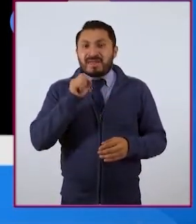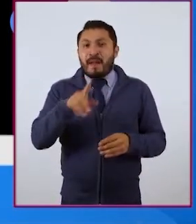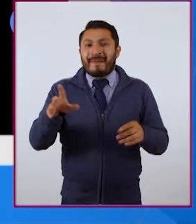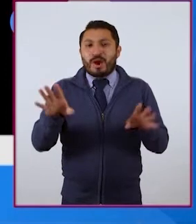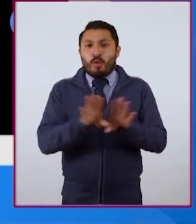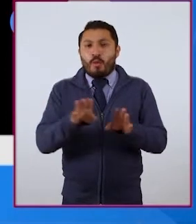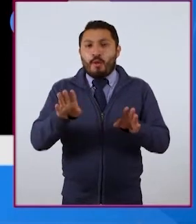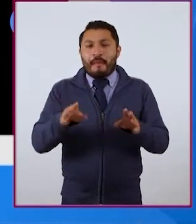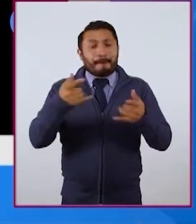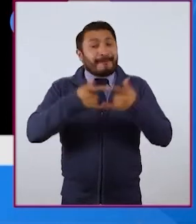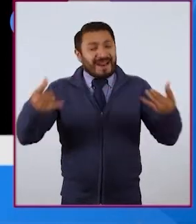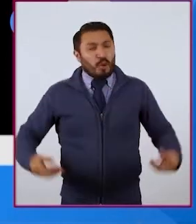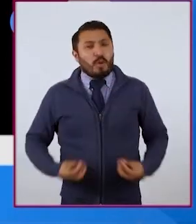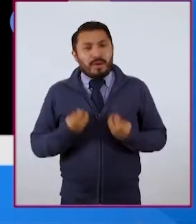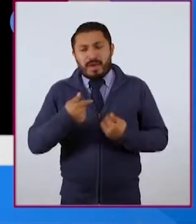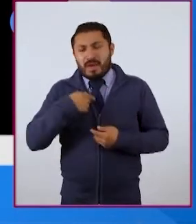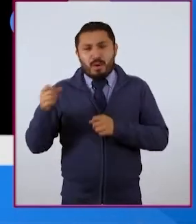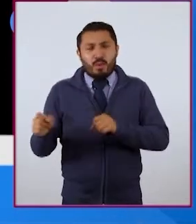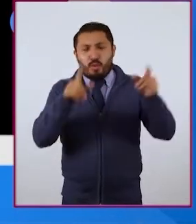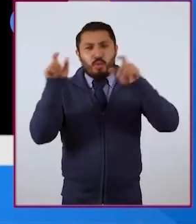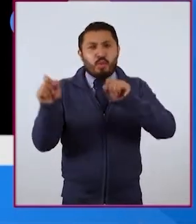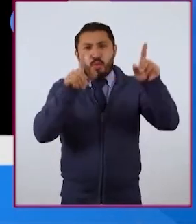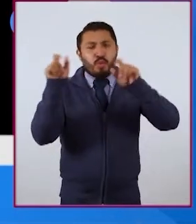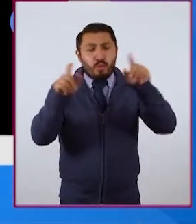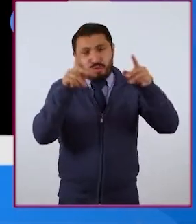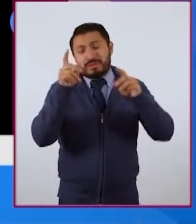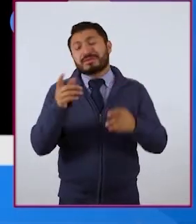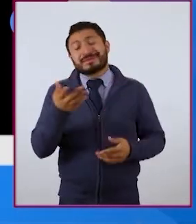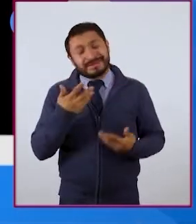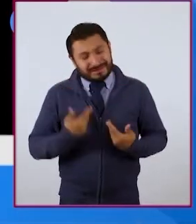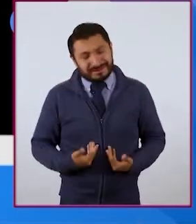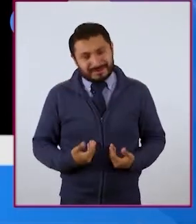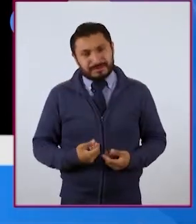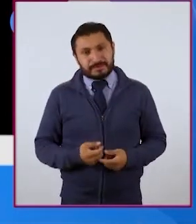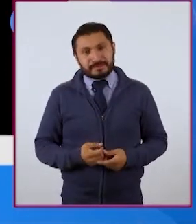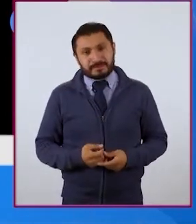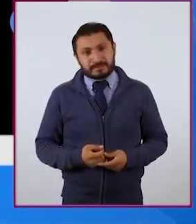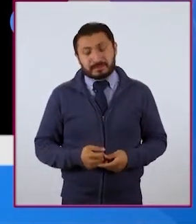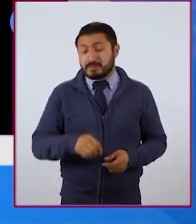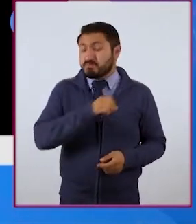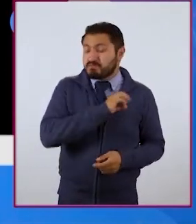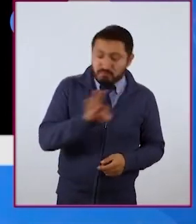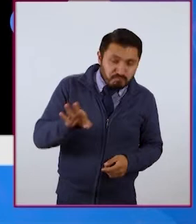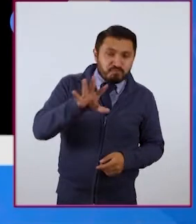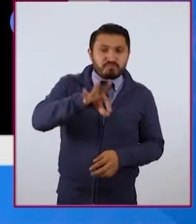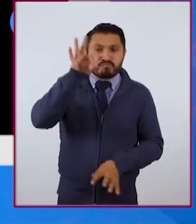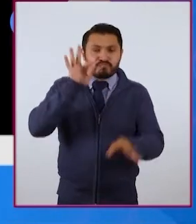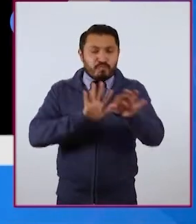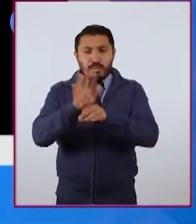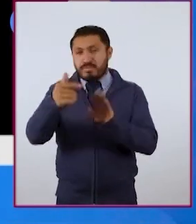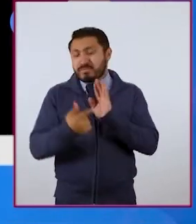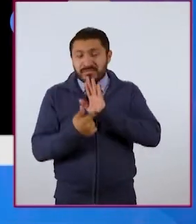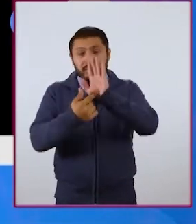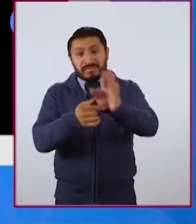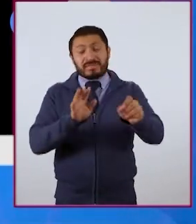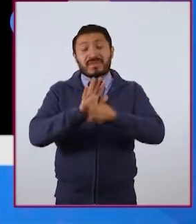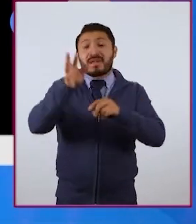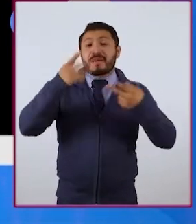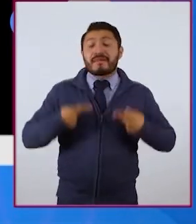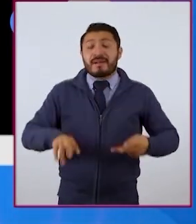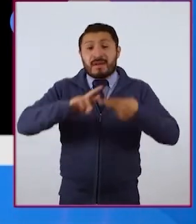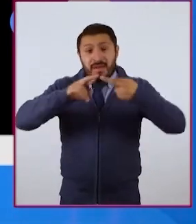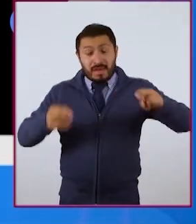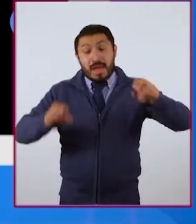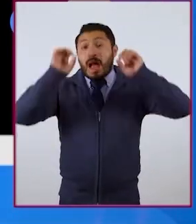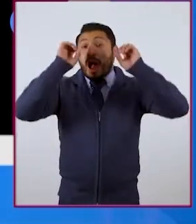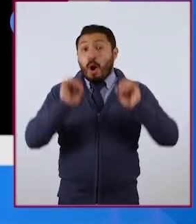biografías o descripciones que pongo sobre mí, también podemos elegir qué mostrar o con quiénes me relaciono e incluso